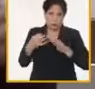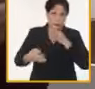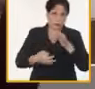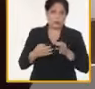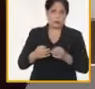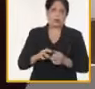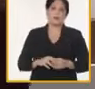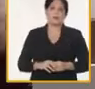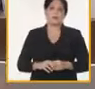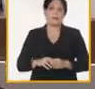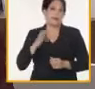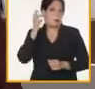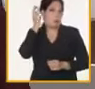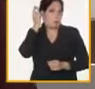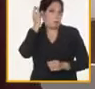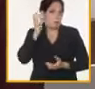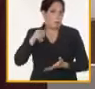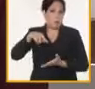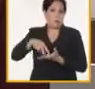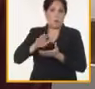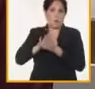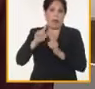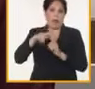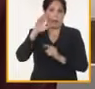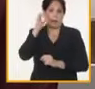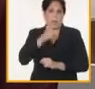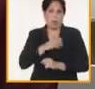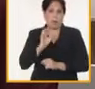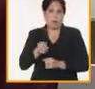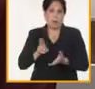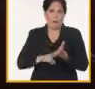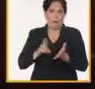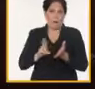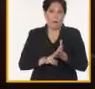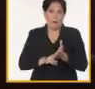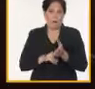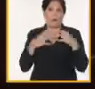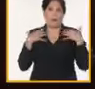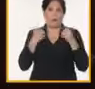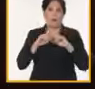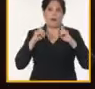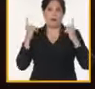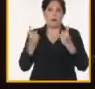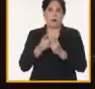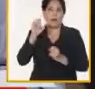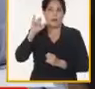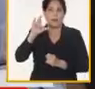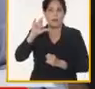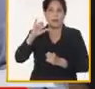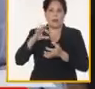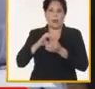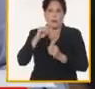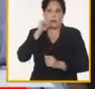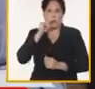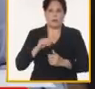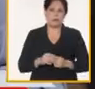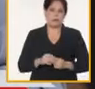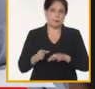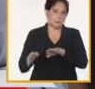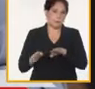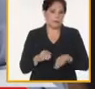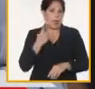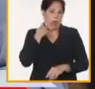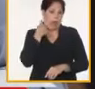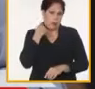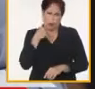la palabra a compañera Marta Ayala, que nos había solicitado miembro del Buro Político y directora general del 6GB. Nosotros desde hace ya unos años